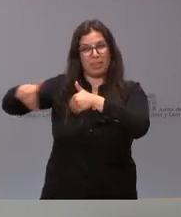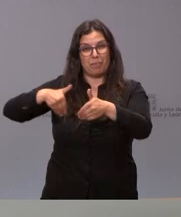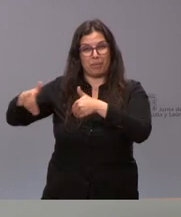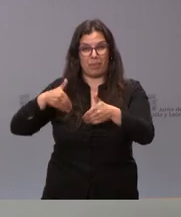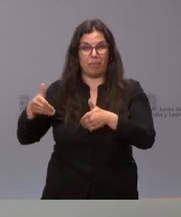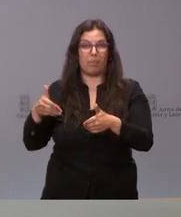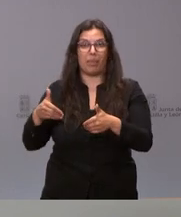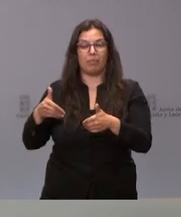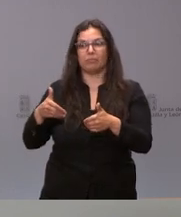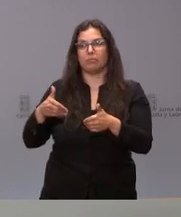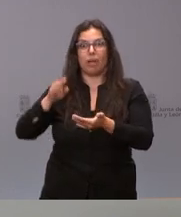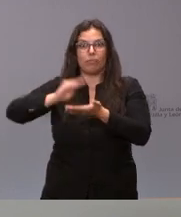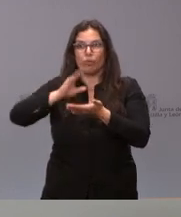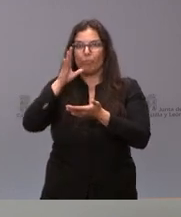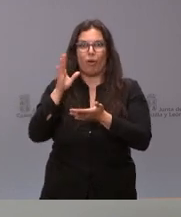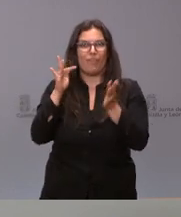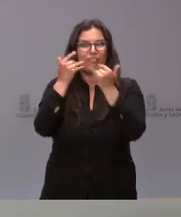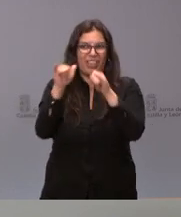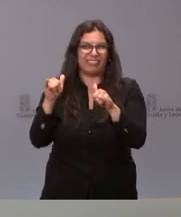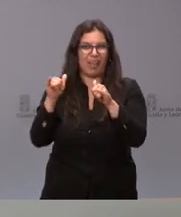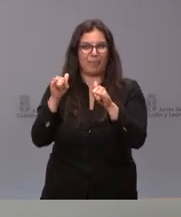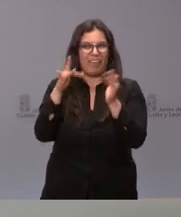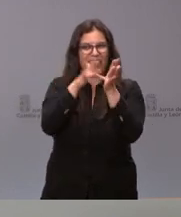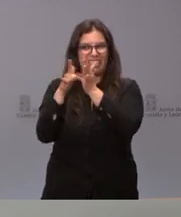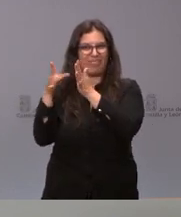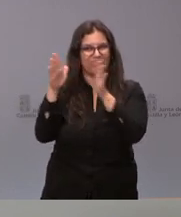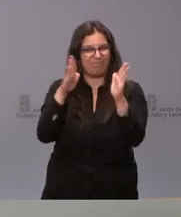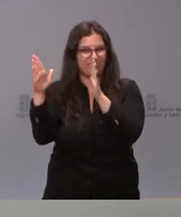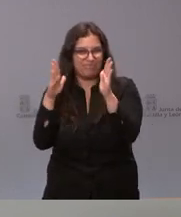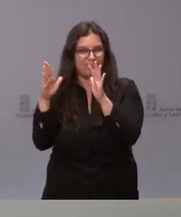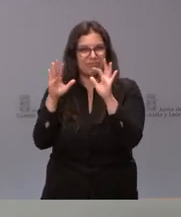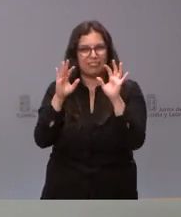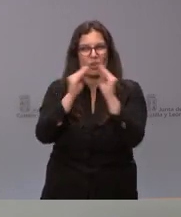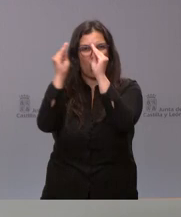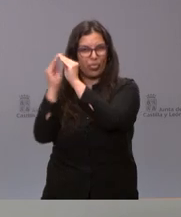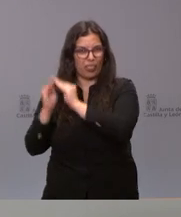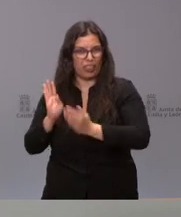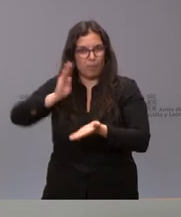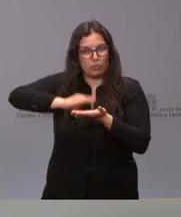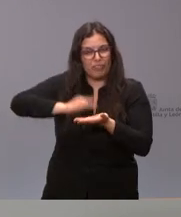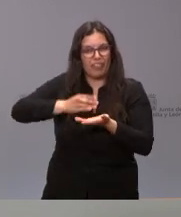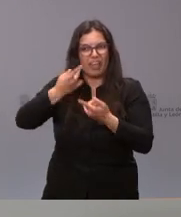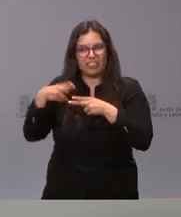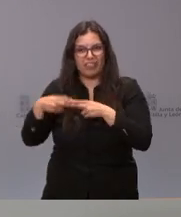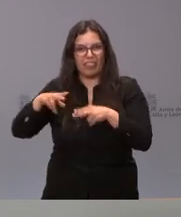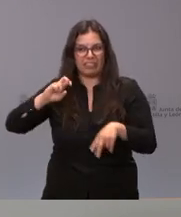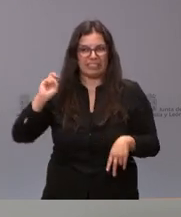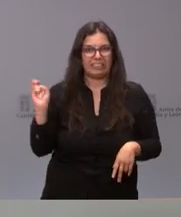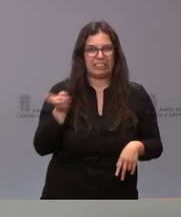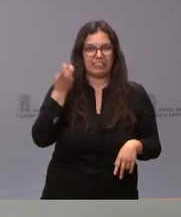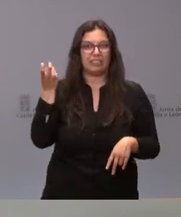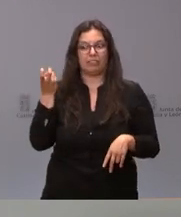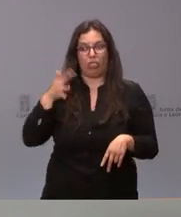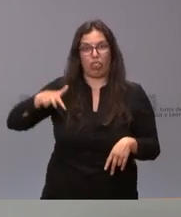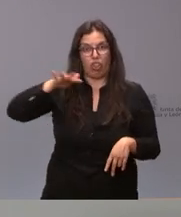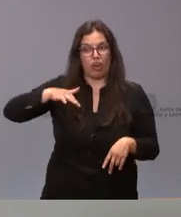mismas delegaciones territoriales porque vienen a coincidir gran parte de las actividades en varias localidades en el